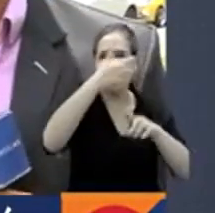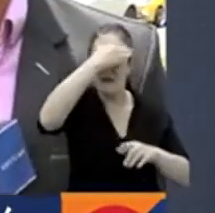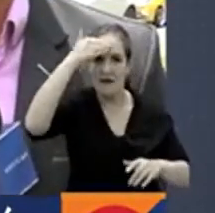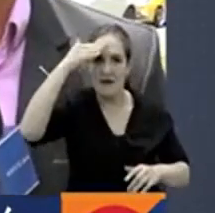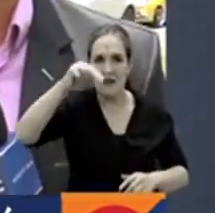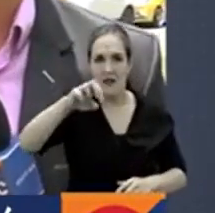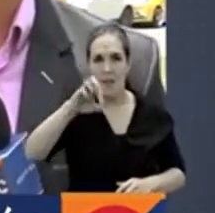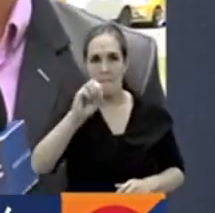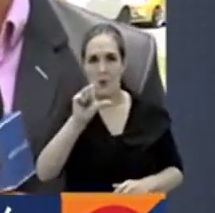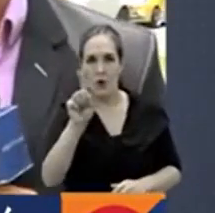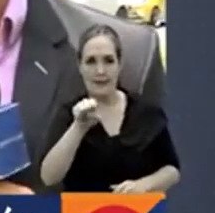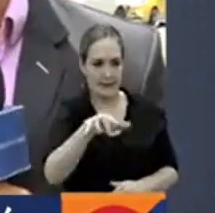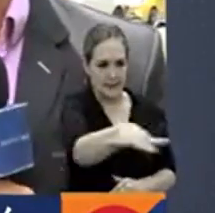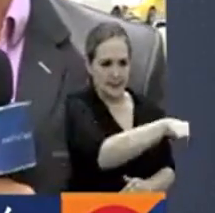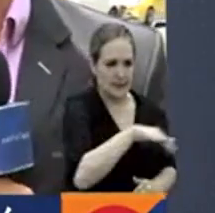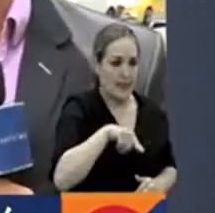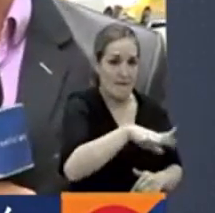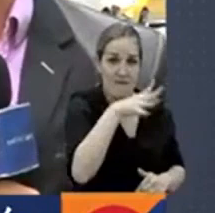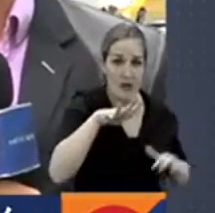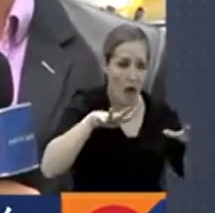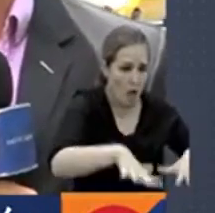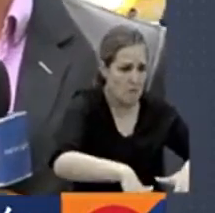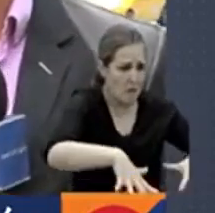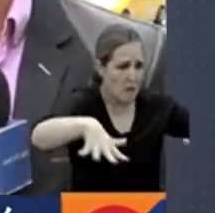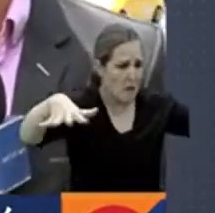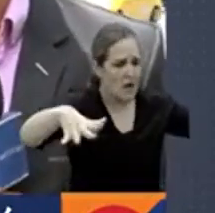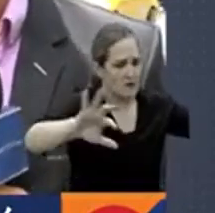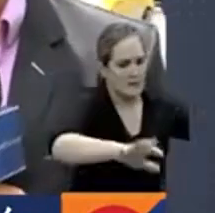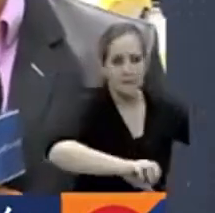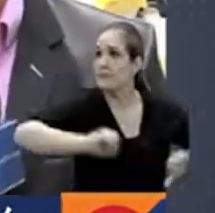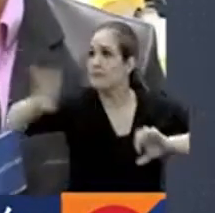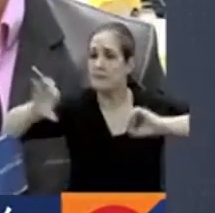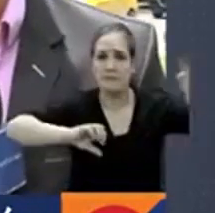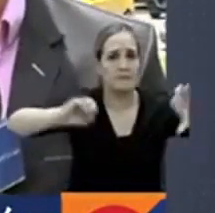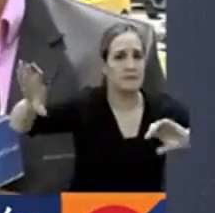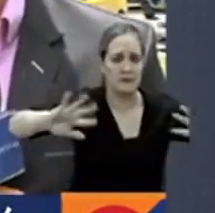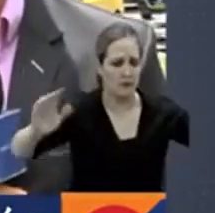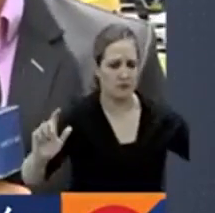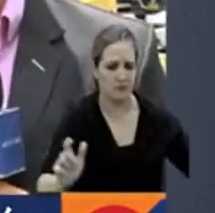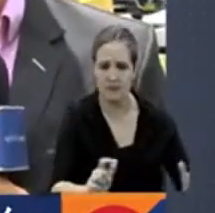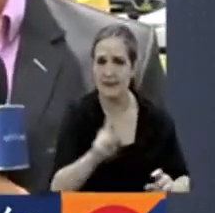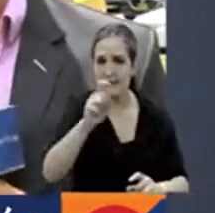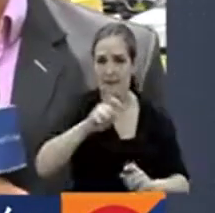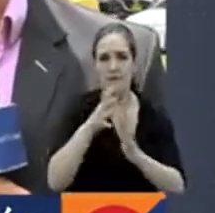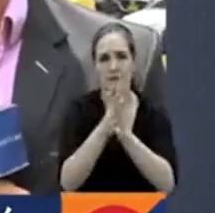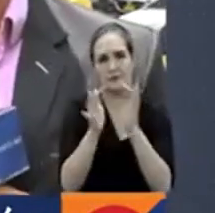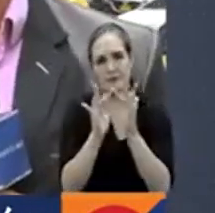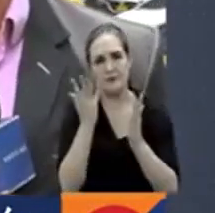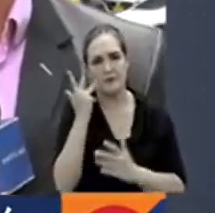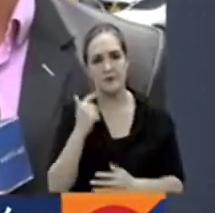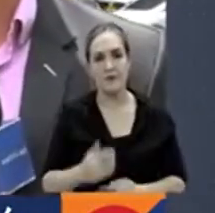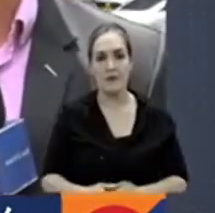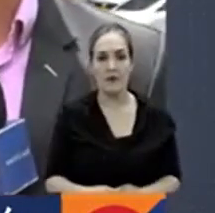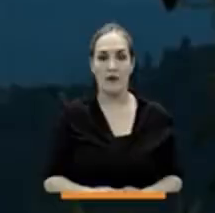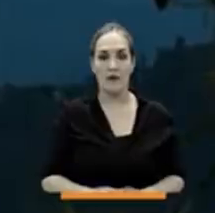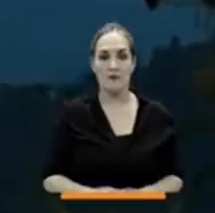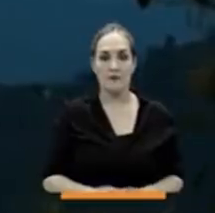países. Información que por ahora les entregamos desde la capital antioqueña, Ismael Tobón, RTBC Noticias, Conectados 24-7.